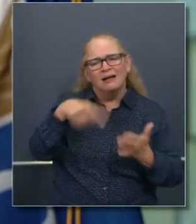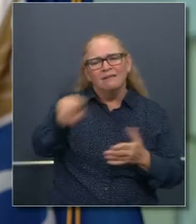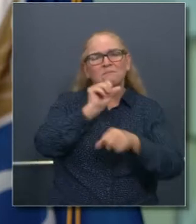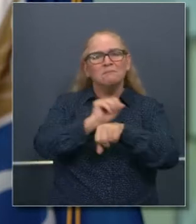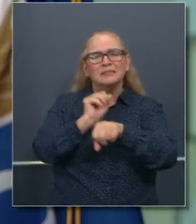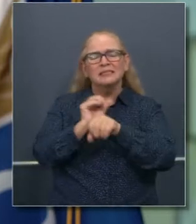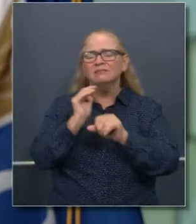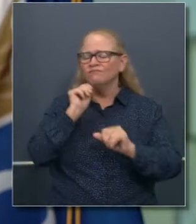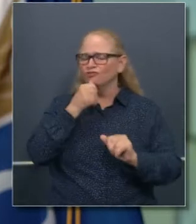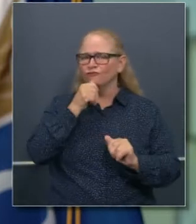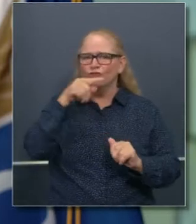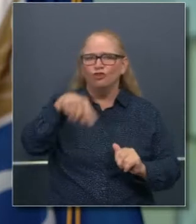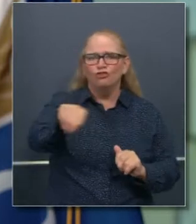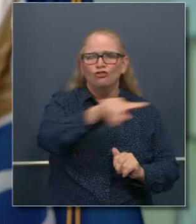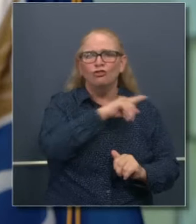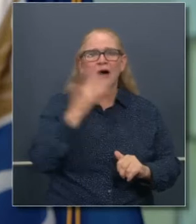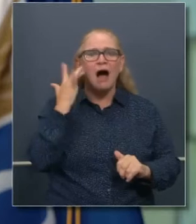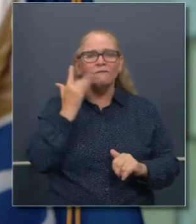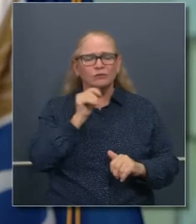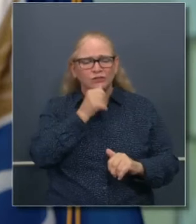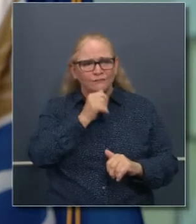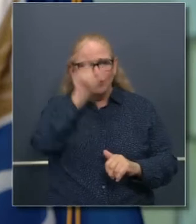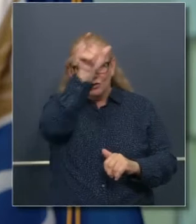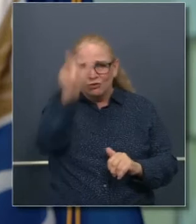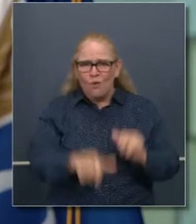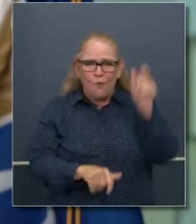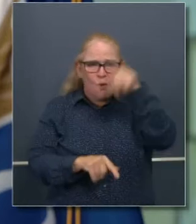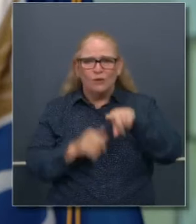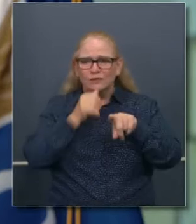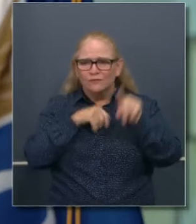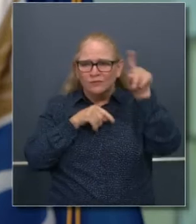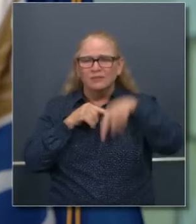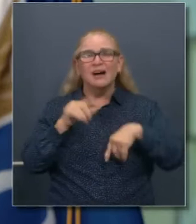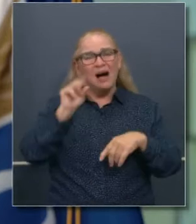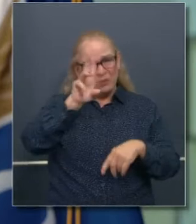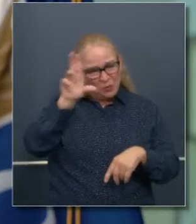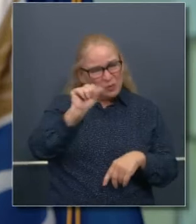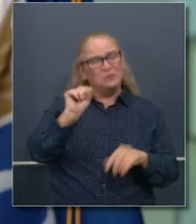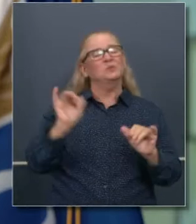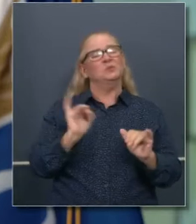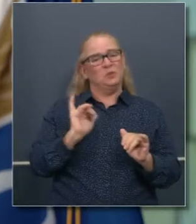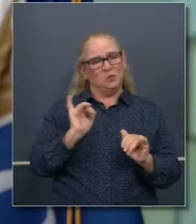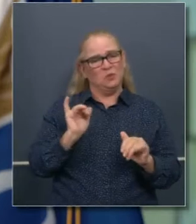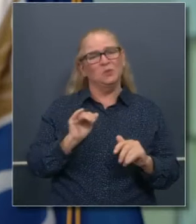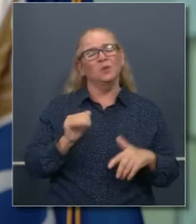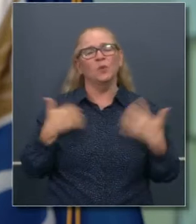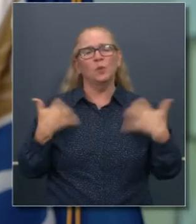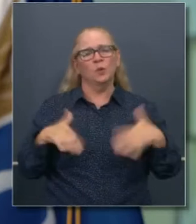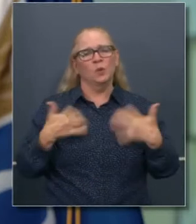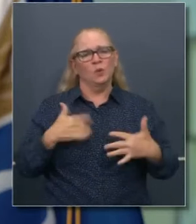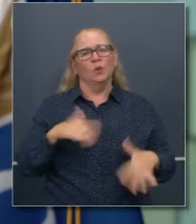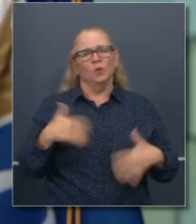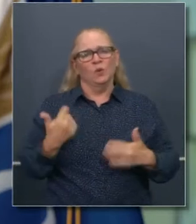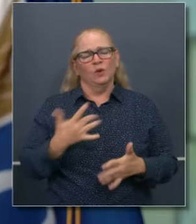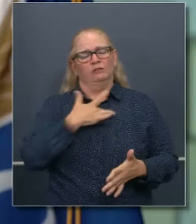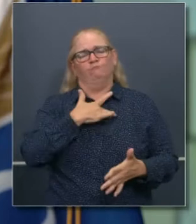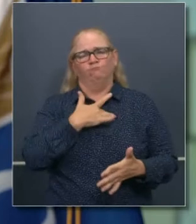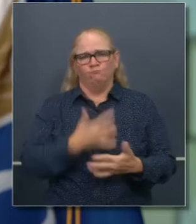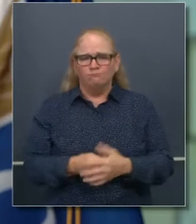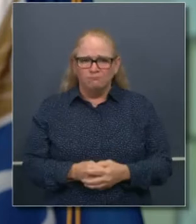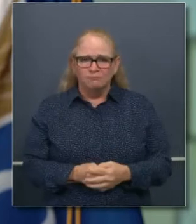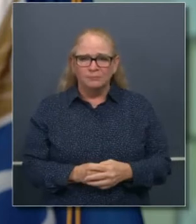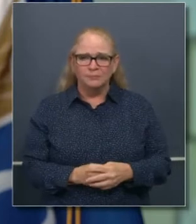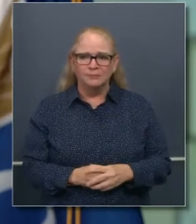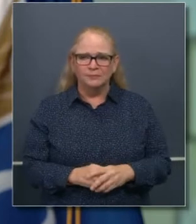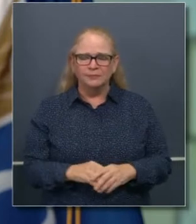empresarios de pequeños negocios a través del estado e incluso a través del resto del país. Entonces, es una forma larga de